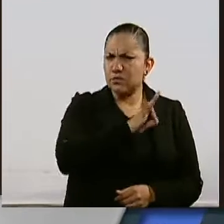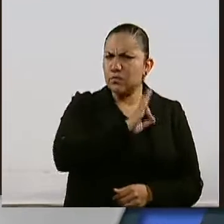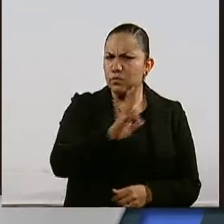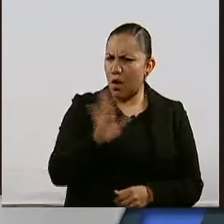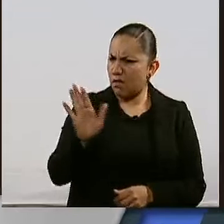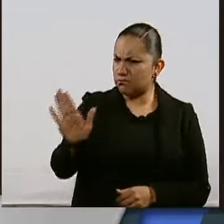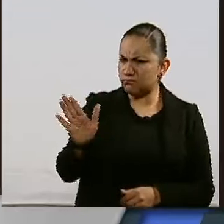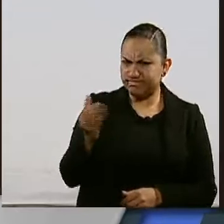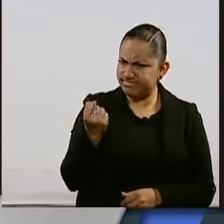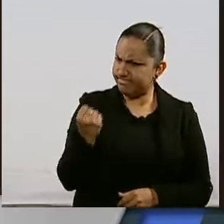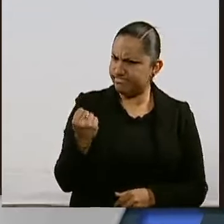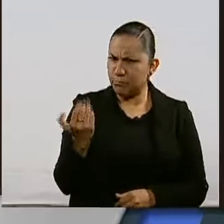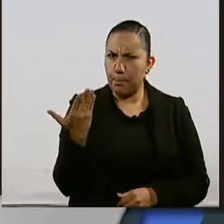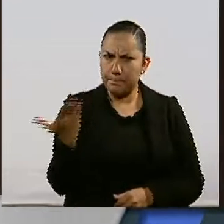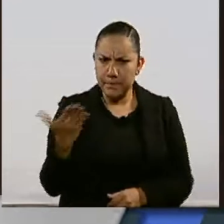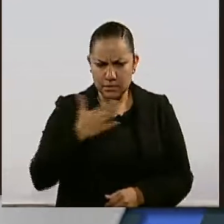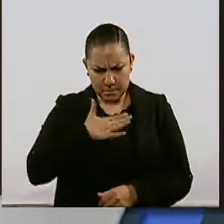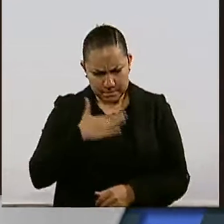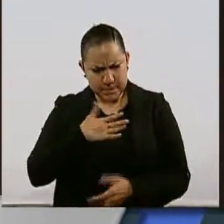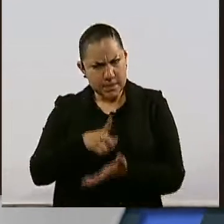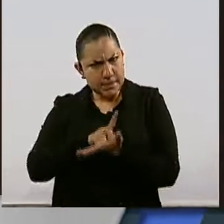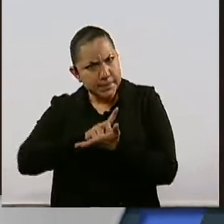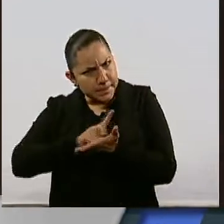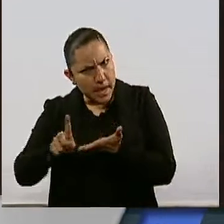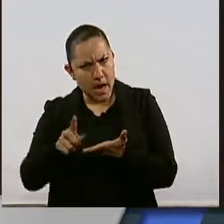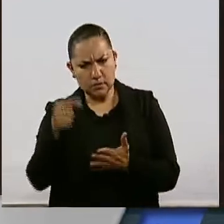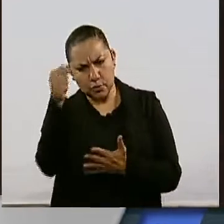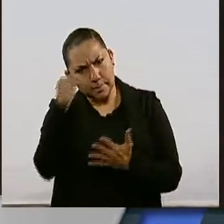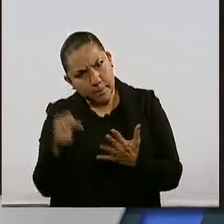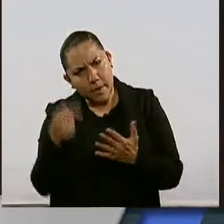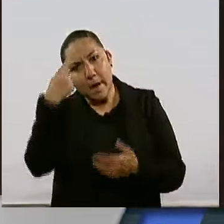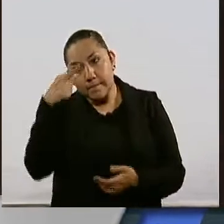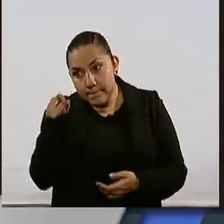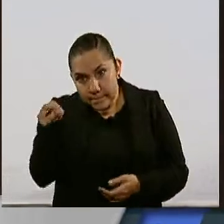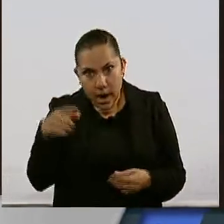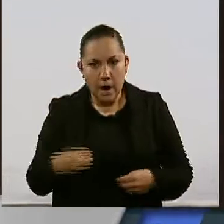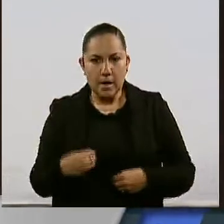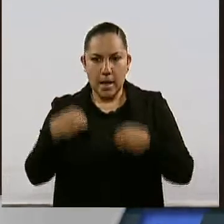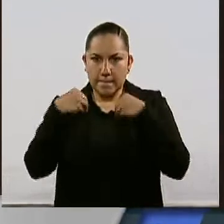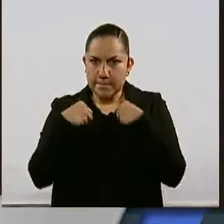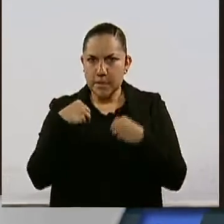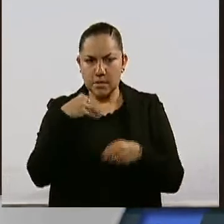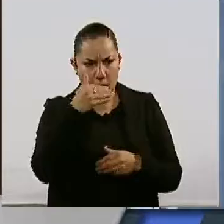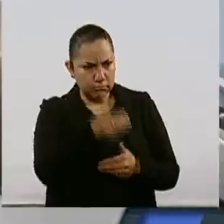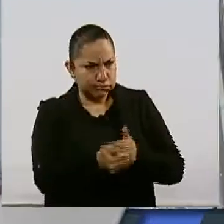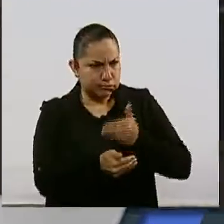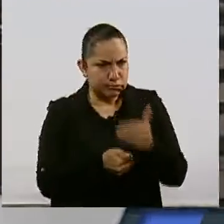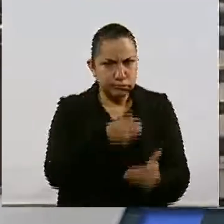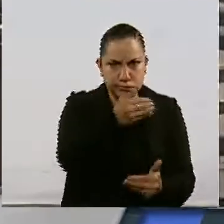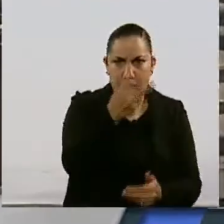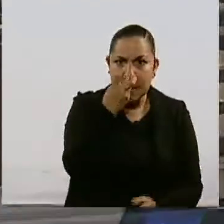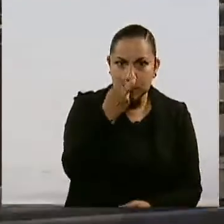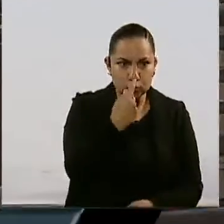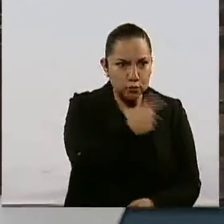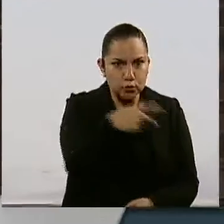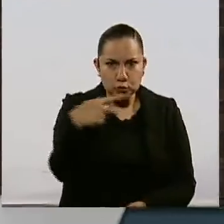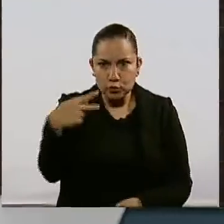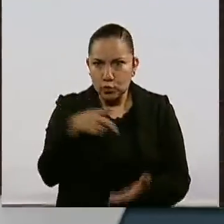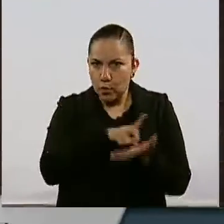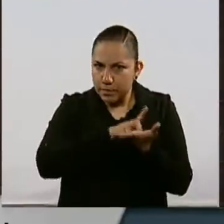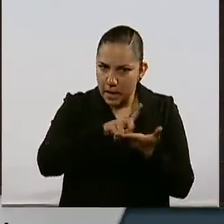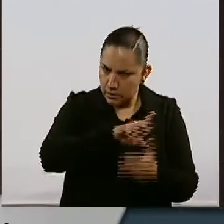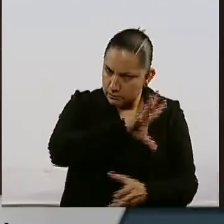idóneas para una vida productiva que les facilita el ejercicio efectivo de la totalidad de sus derechos. También se